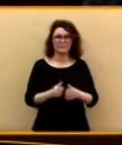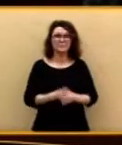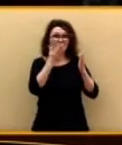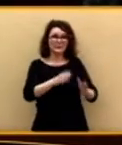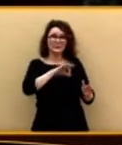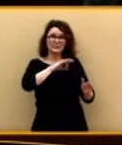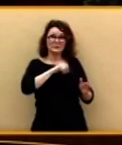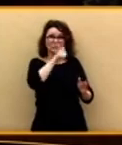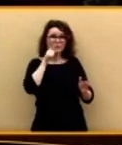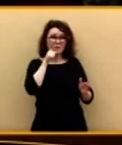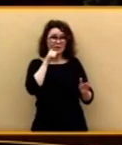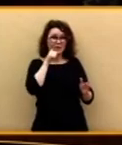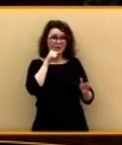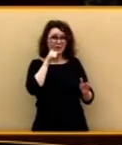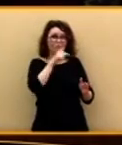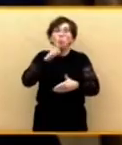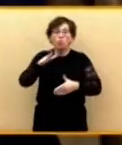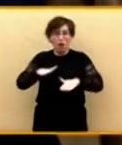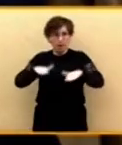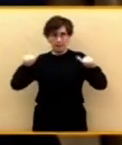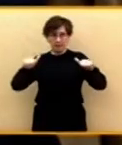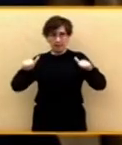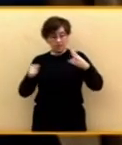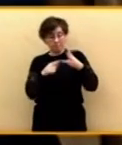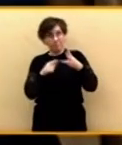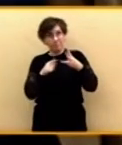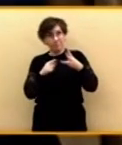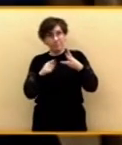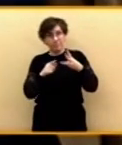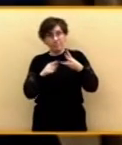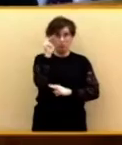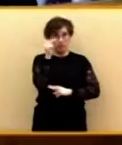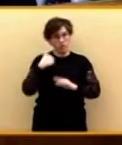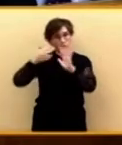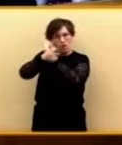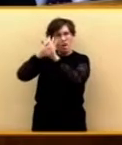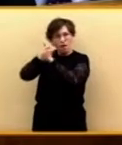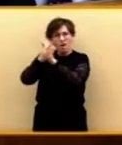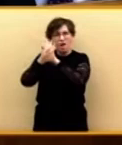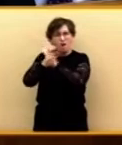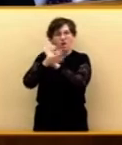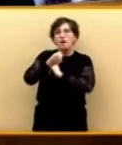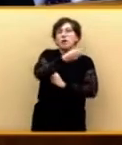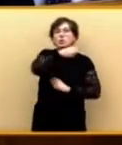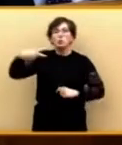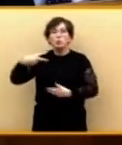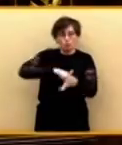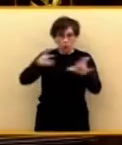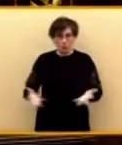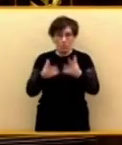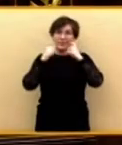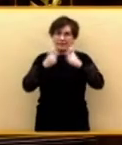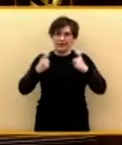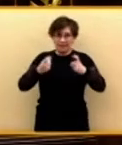que hay tres Españas, la que quiere avanzar, la que no impide ese avance y la que bloquea, y plantea un gobierno que dice no es tan malo.